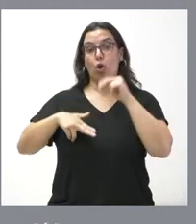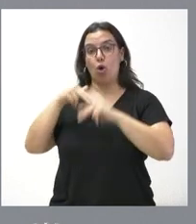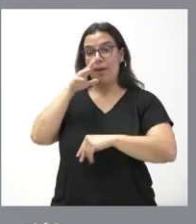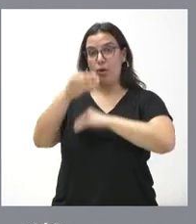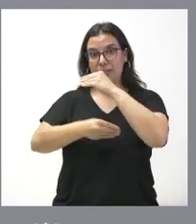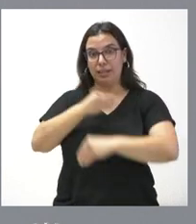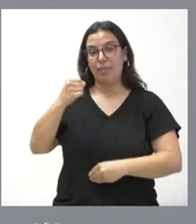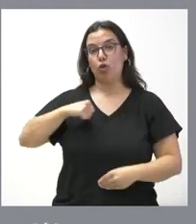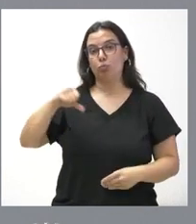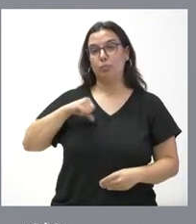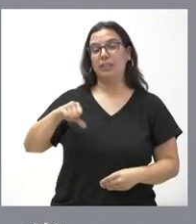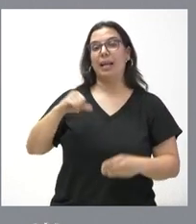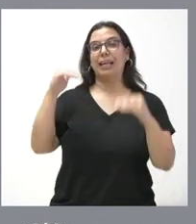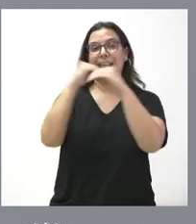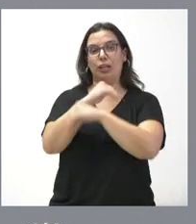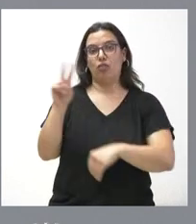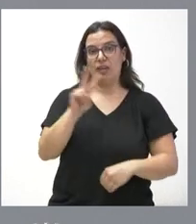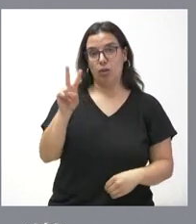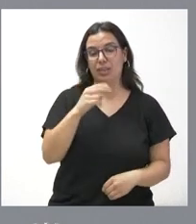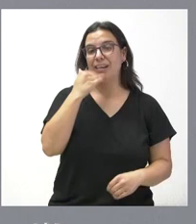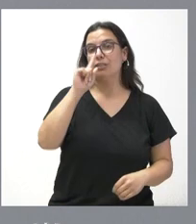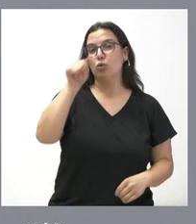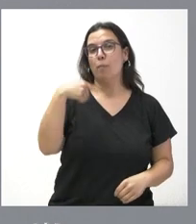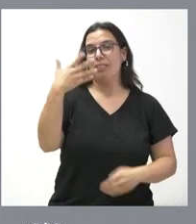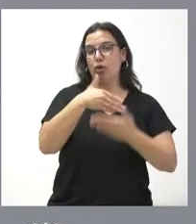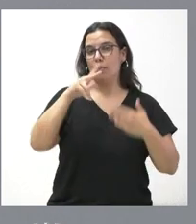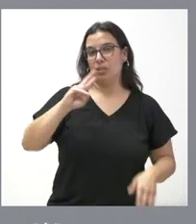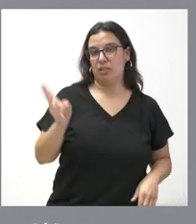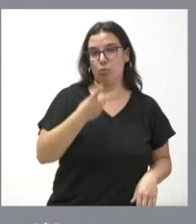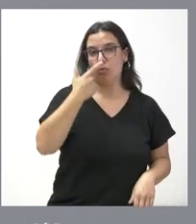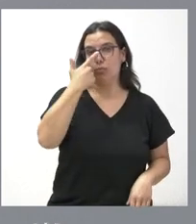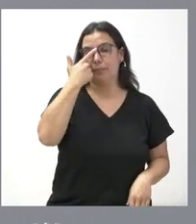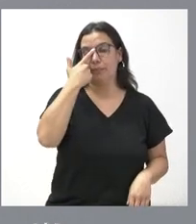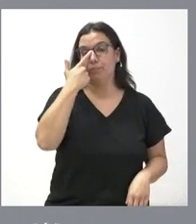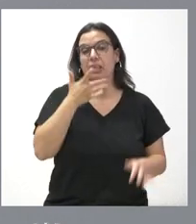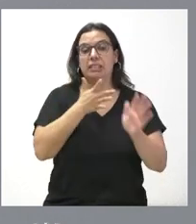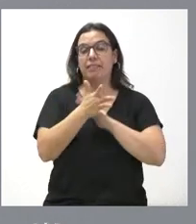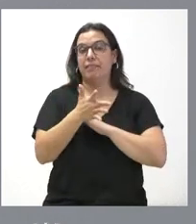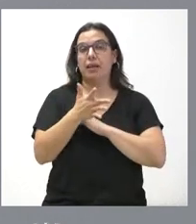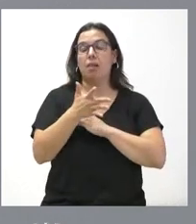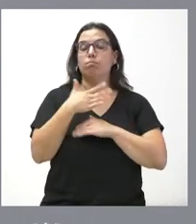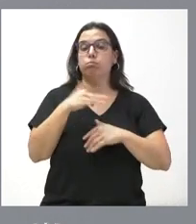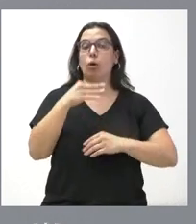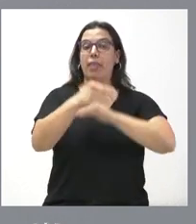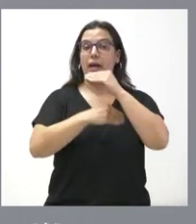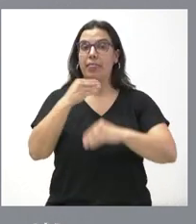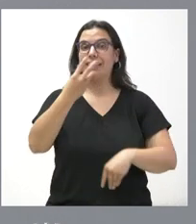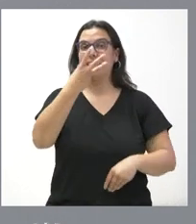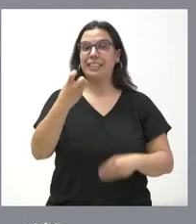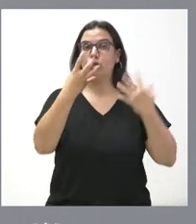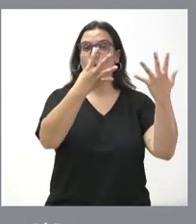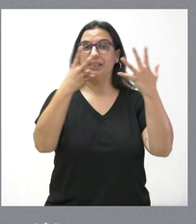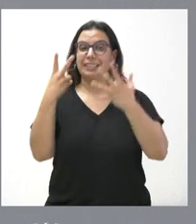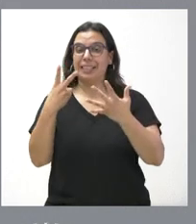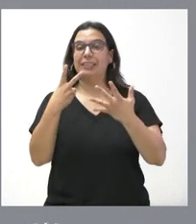en el Hospital Clínico de Valladolid. Son casi 1,5 millones de euros que va a suponer permitir hacer 397